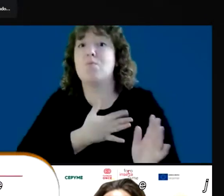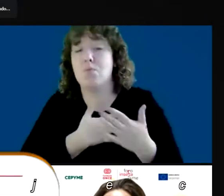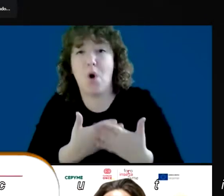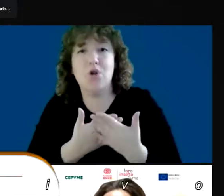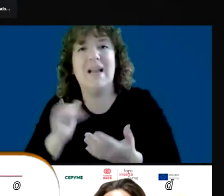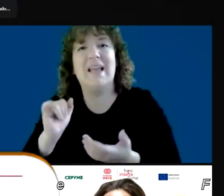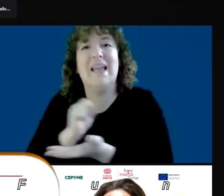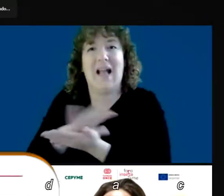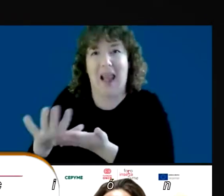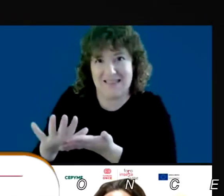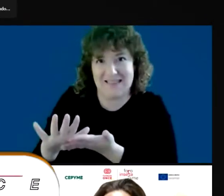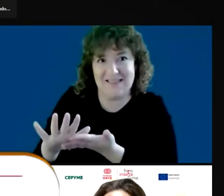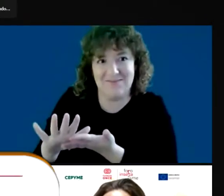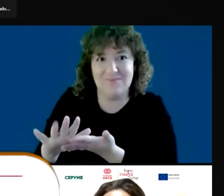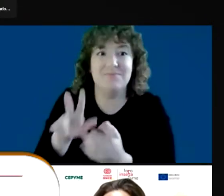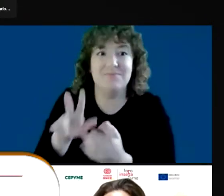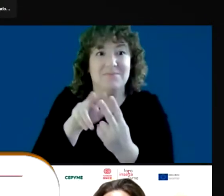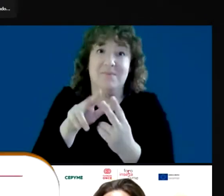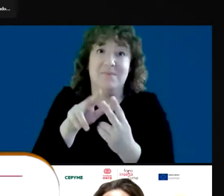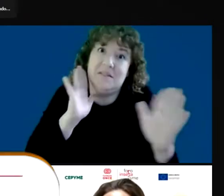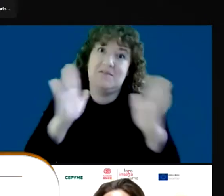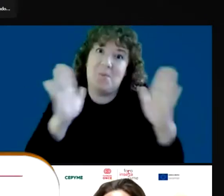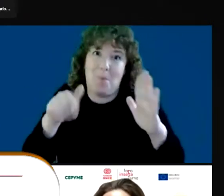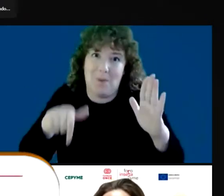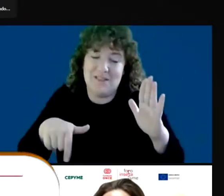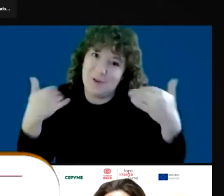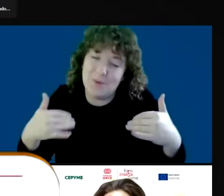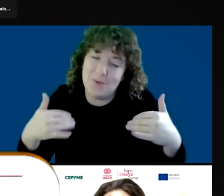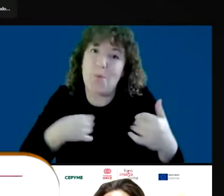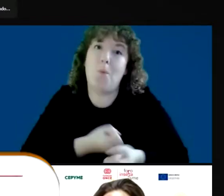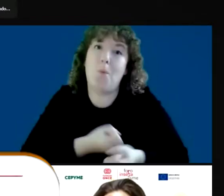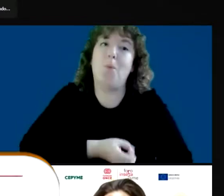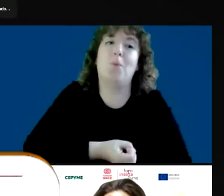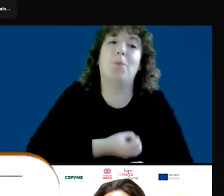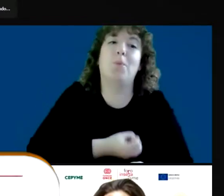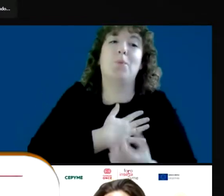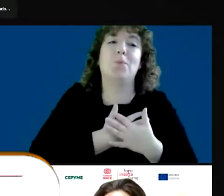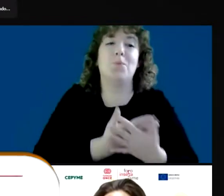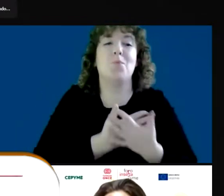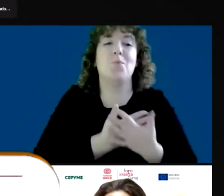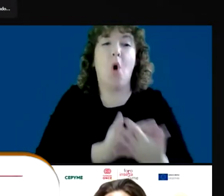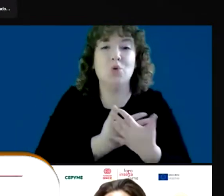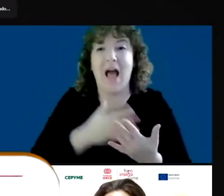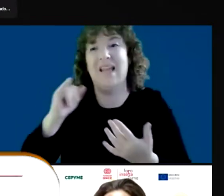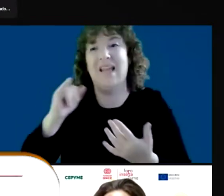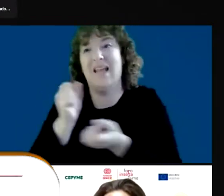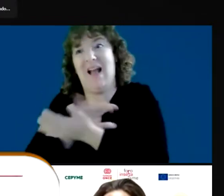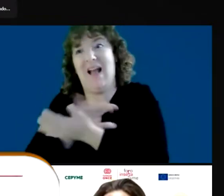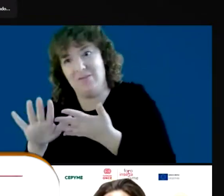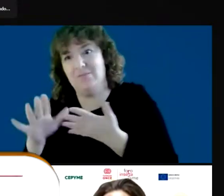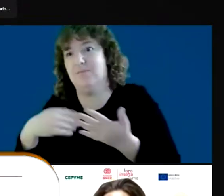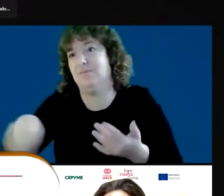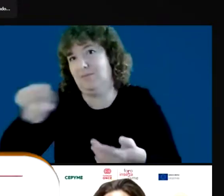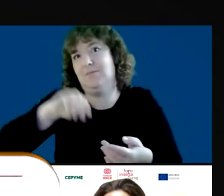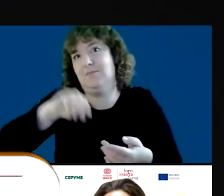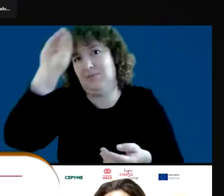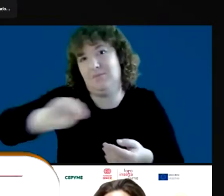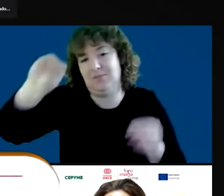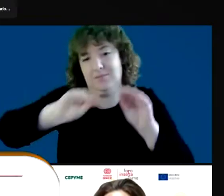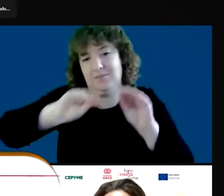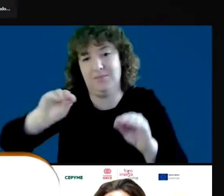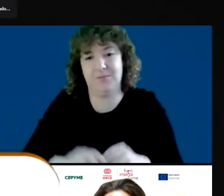qué es gratis. Y eso, en estos tiempos que corren, voluntario y gratis, pues creo que es importante saberlo así. Es una